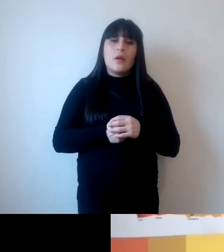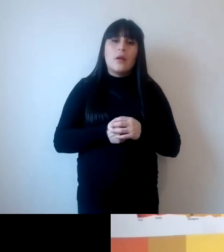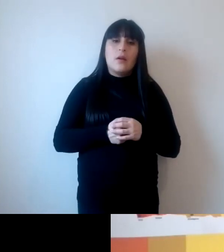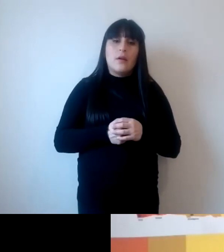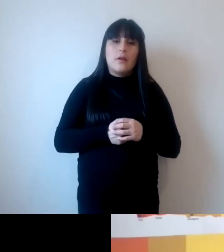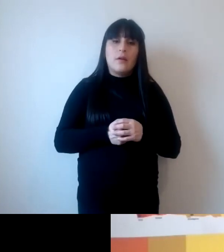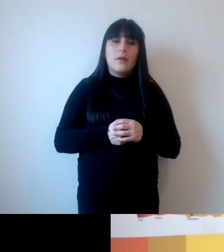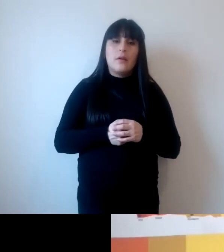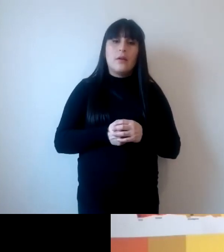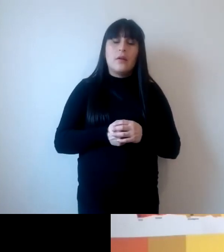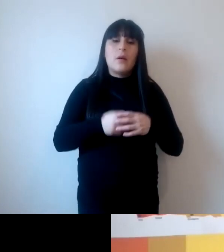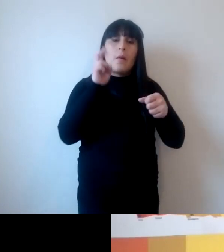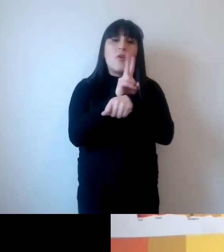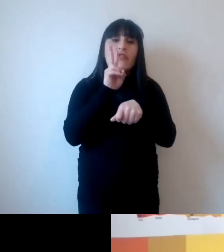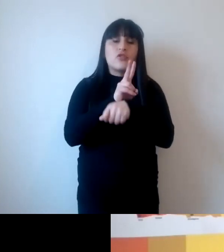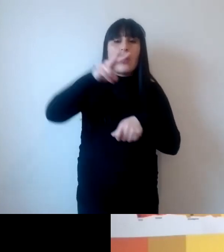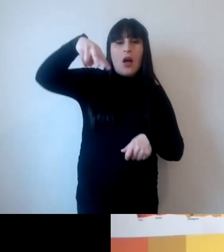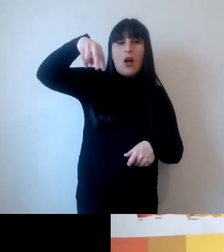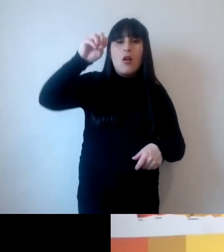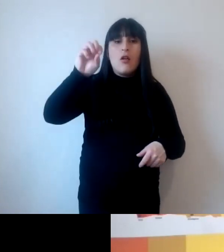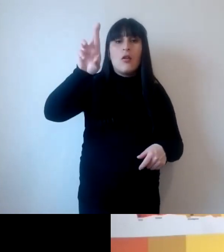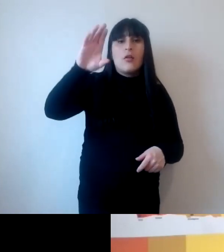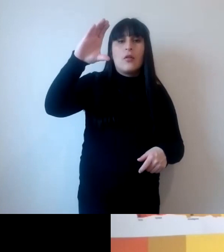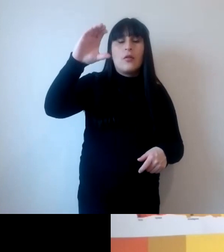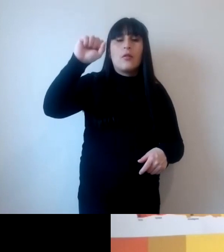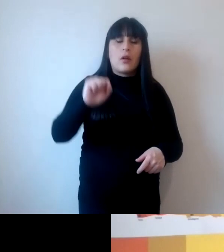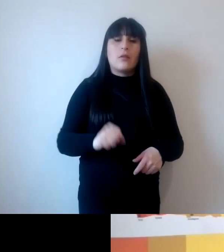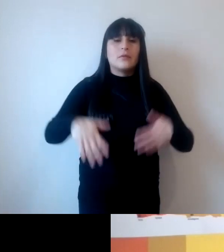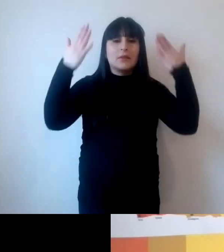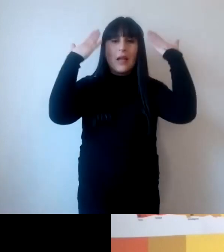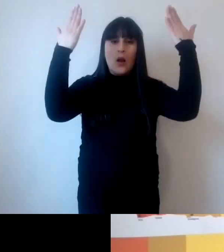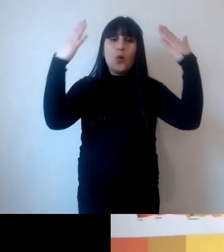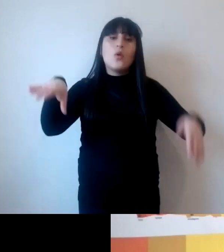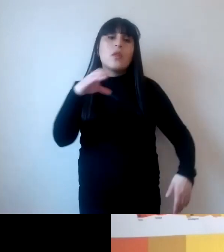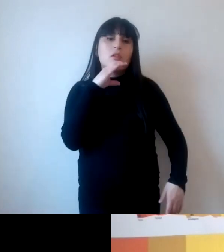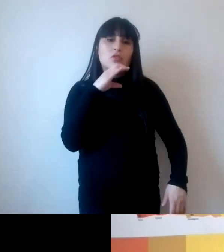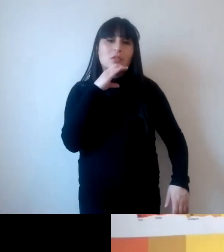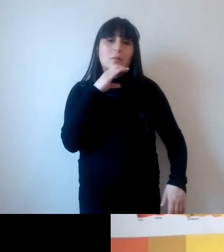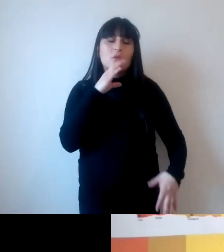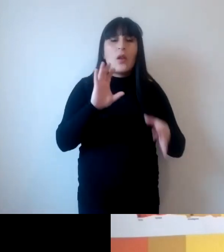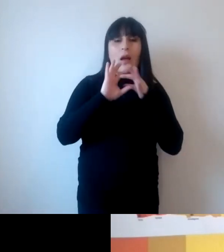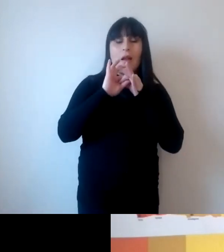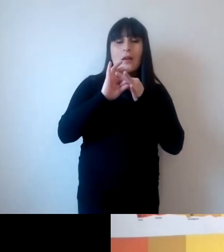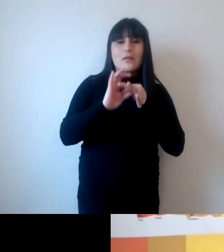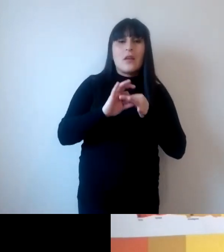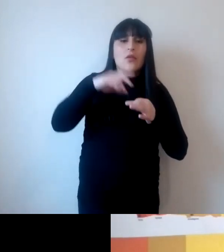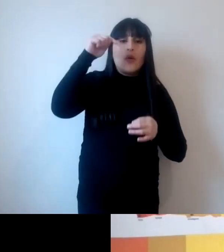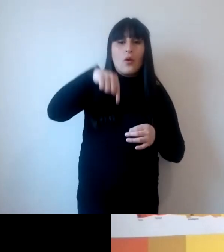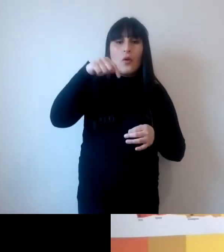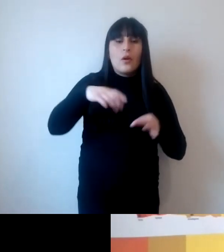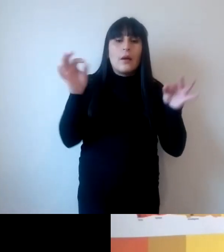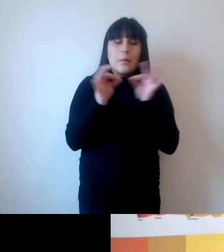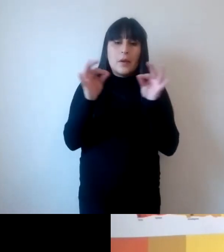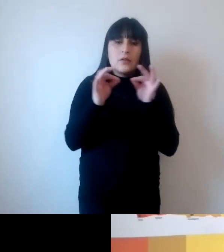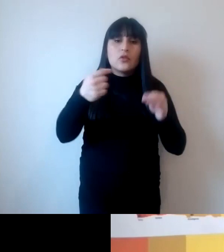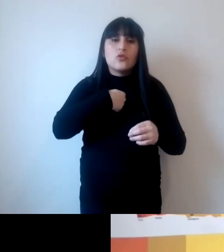la profesora Norca Blanco dice un saludo desde Concepción agradeciendo su intervención en el día de hoy yo trabajo en